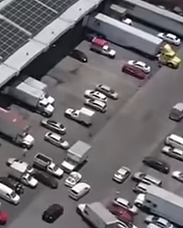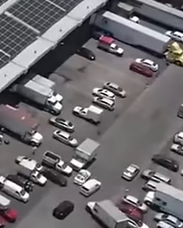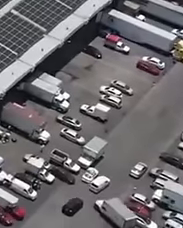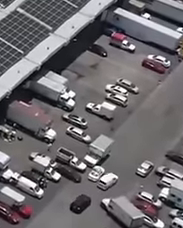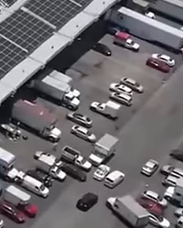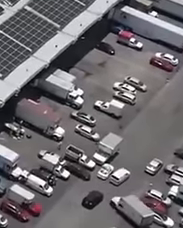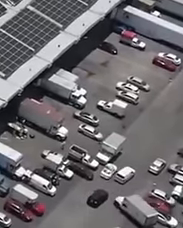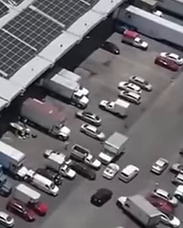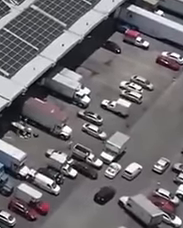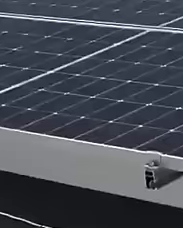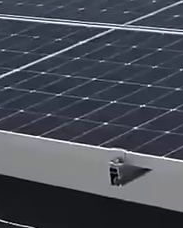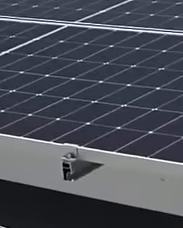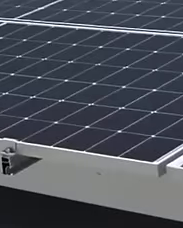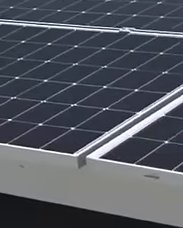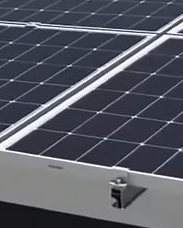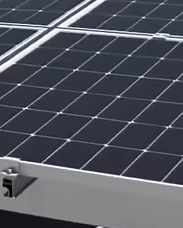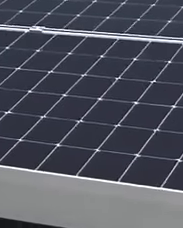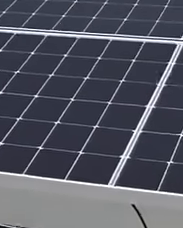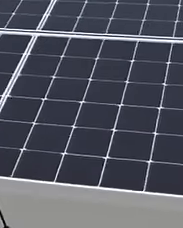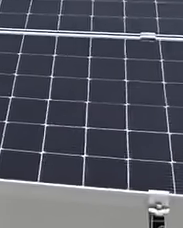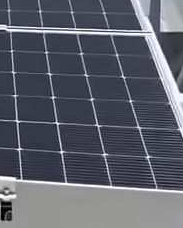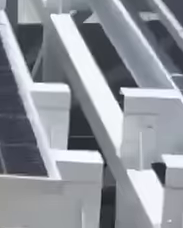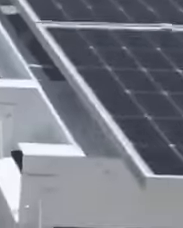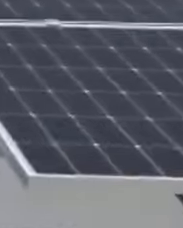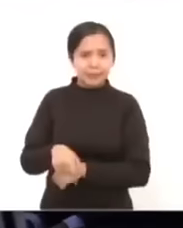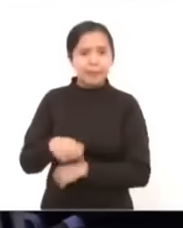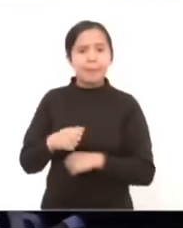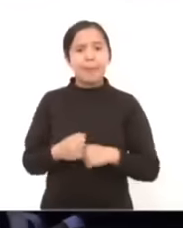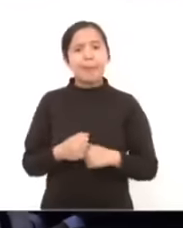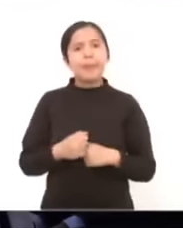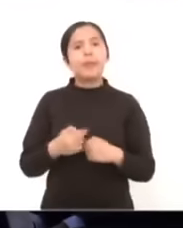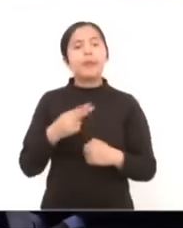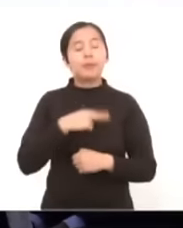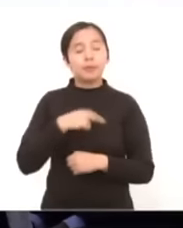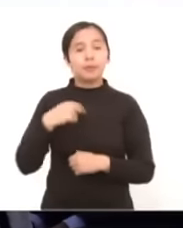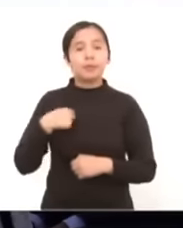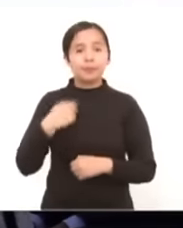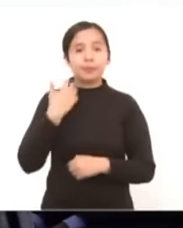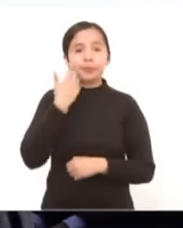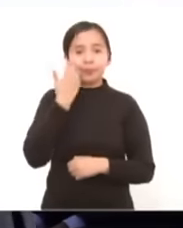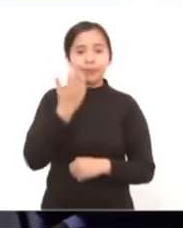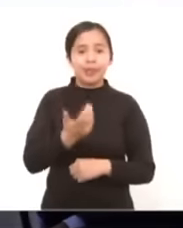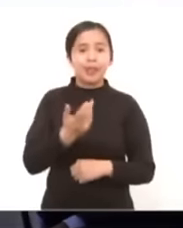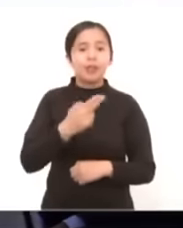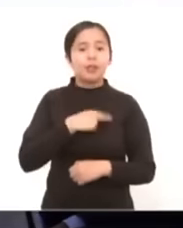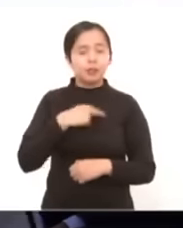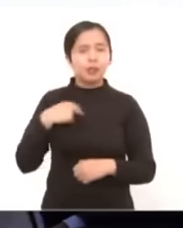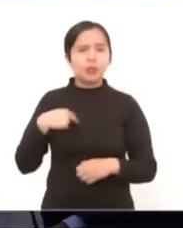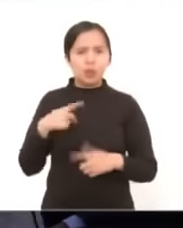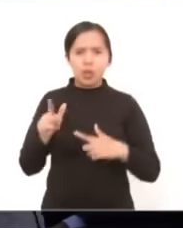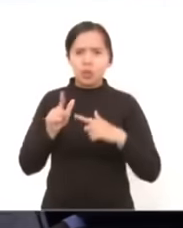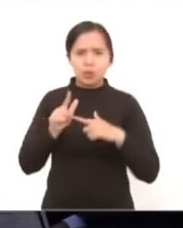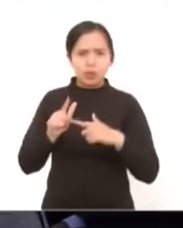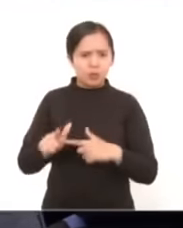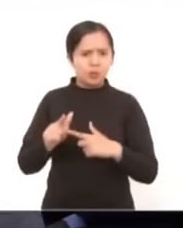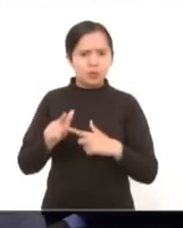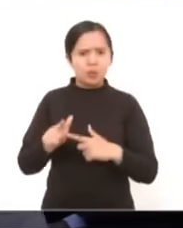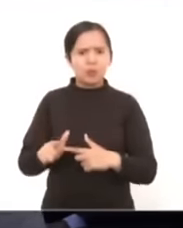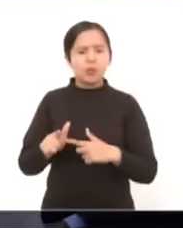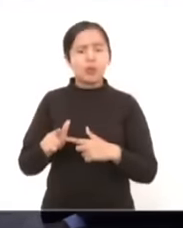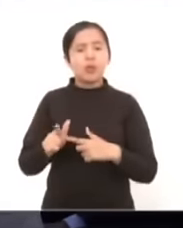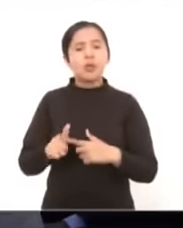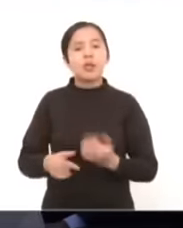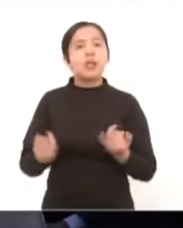participado en este esfuerzo, estamos dispuestos a llevarlo a buen término y a mantener